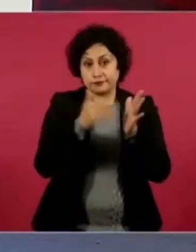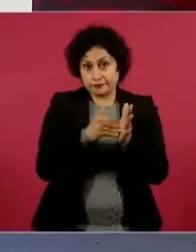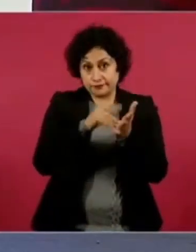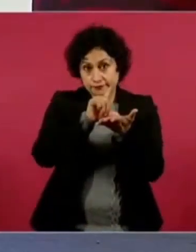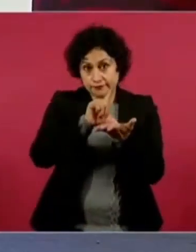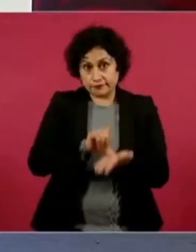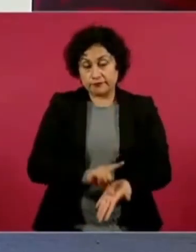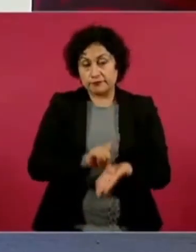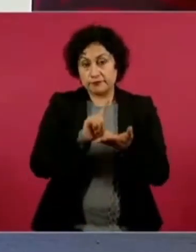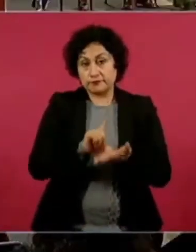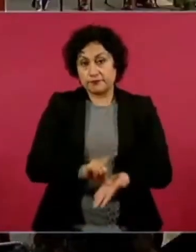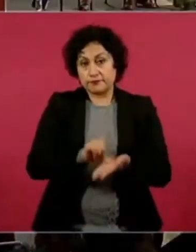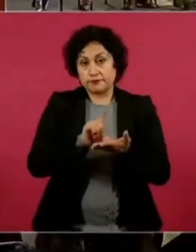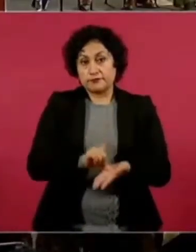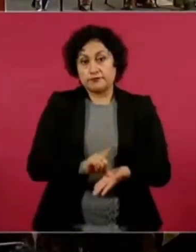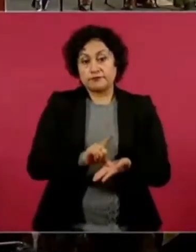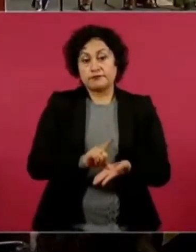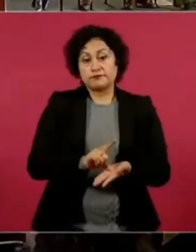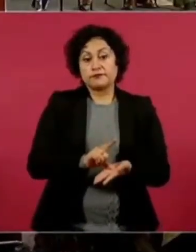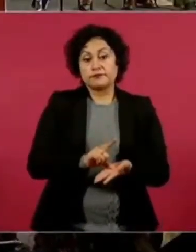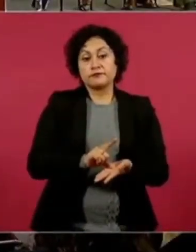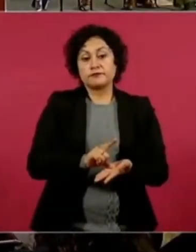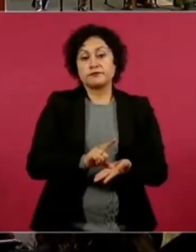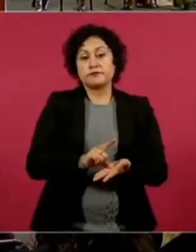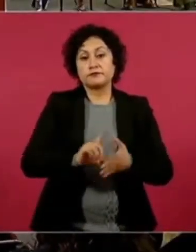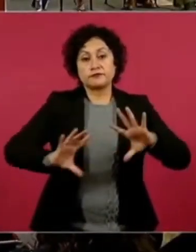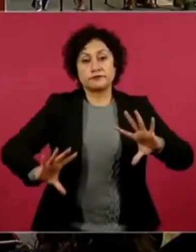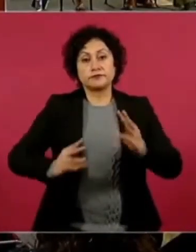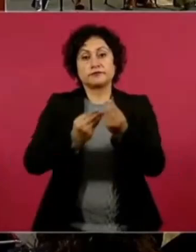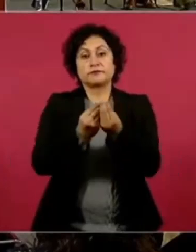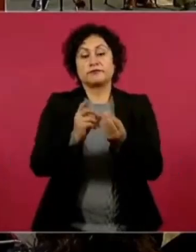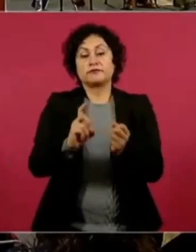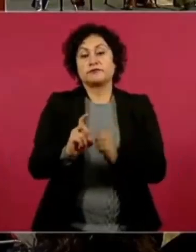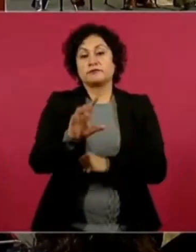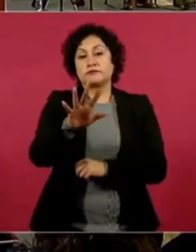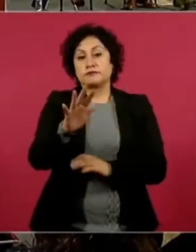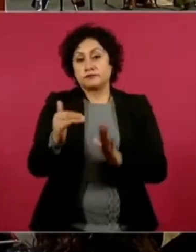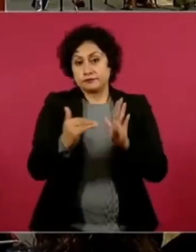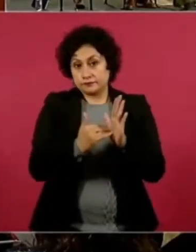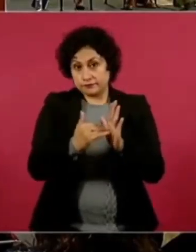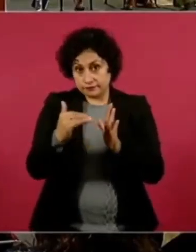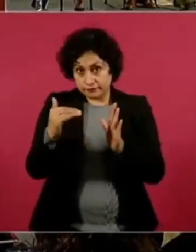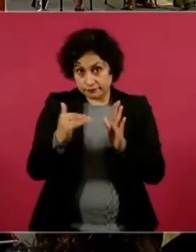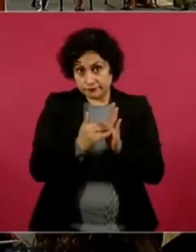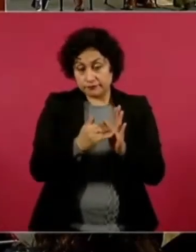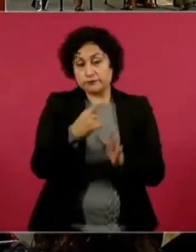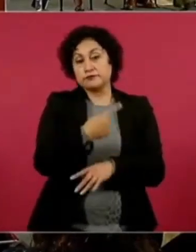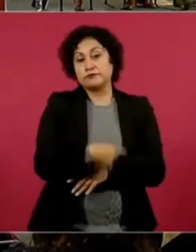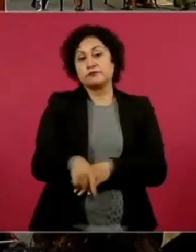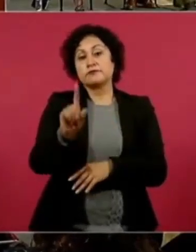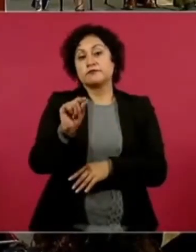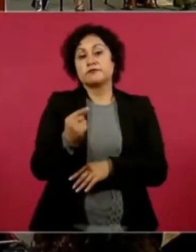en total 35 millones 171 mil.